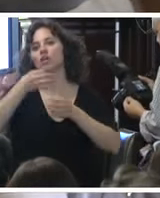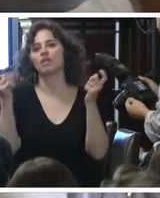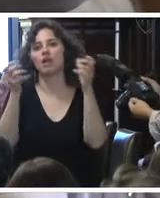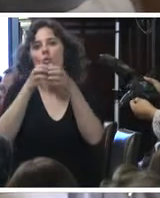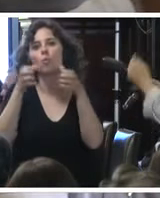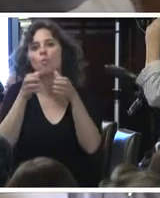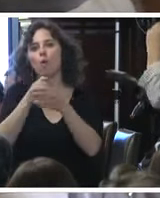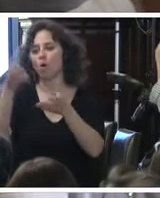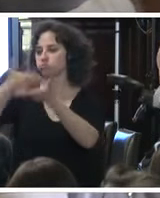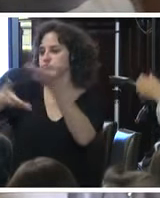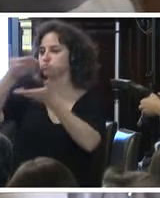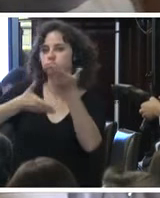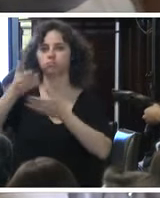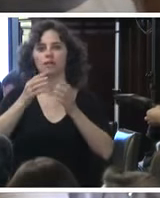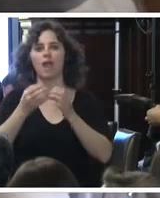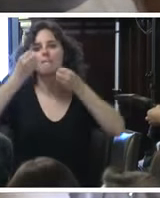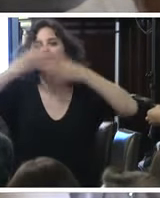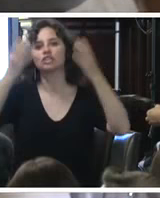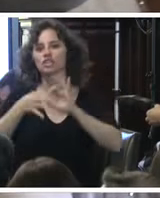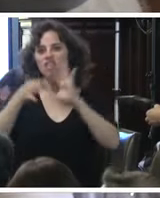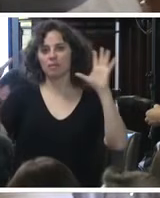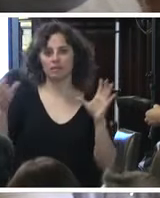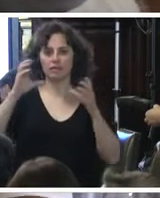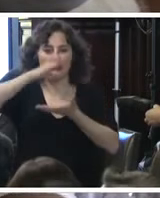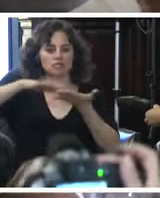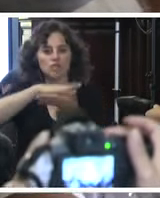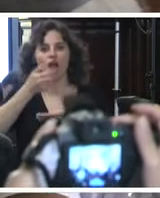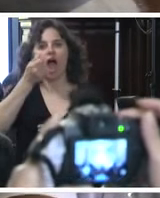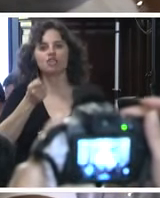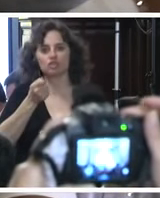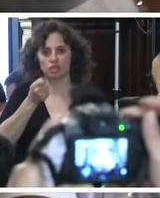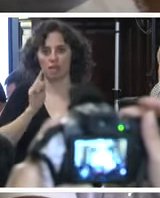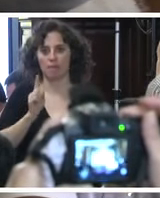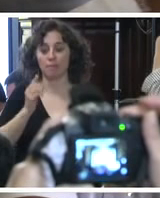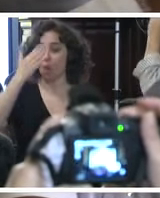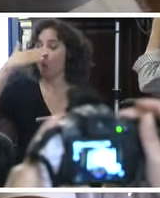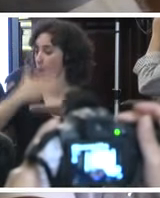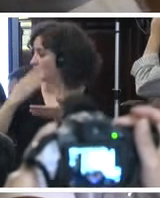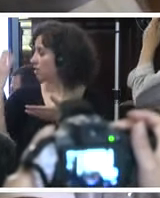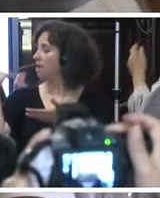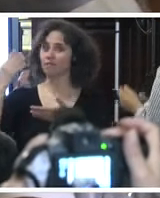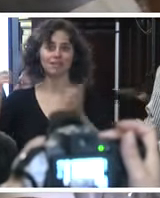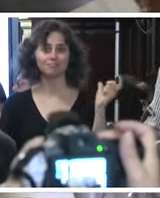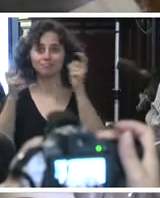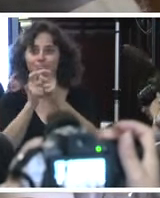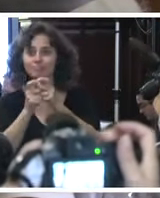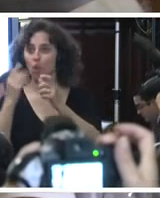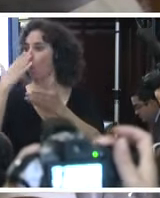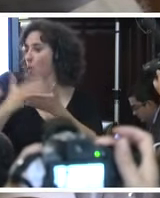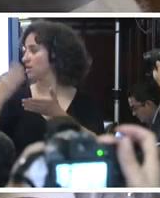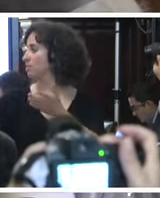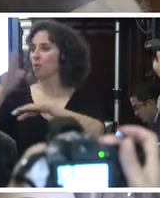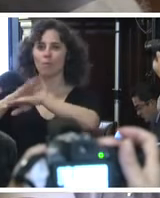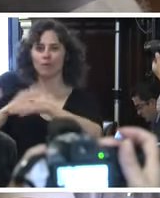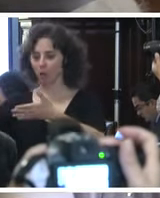interdisciplinario de expertos independientes en el caso Ayotzinapa. Entre la última vez que comparecimos ante esta SID y el